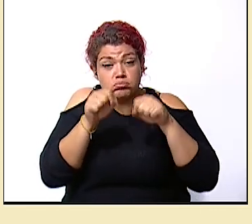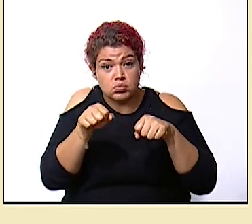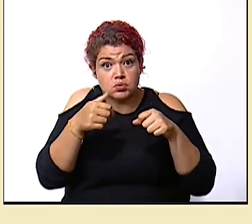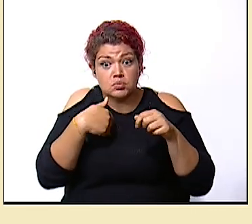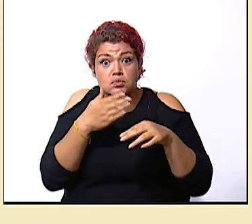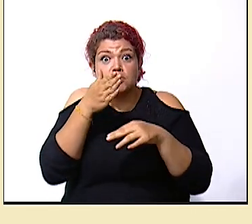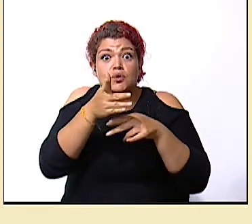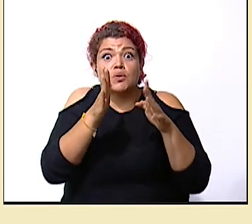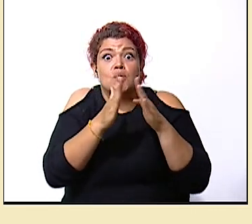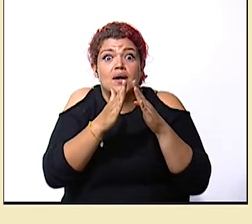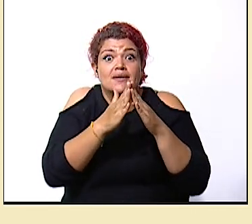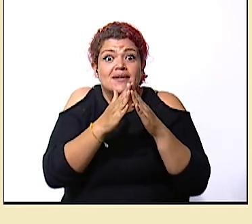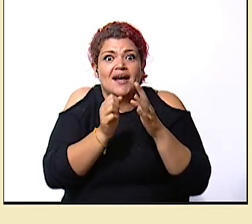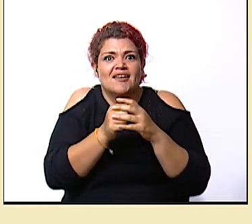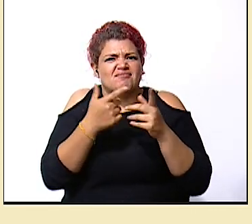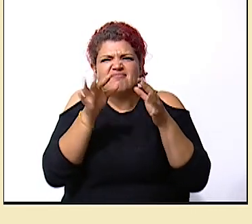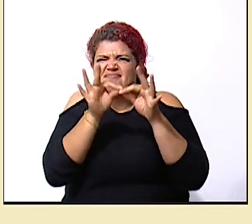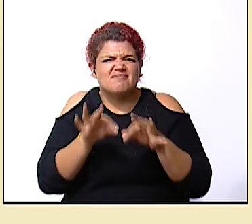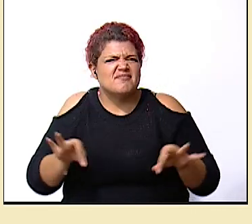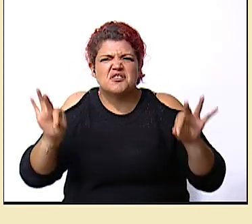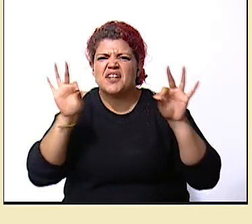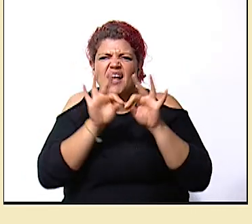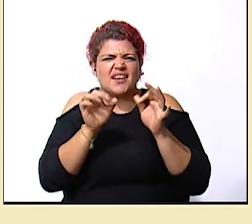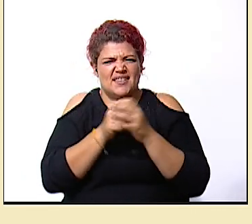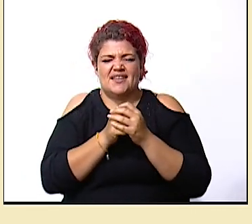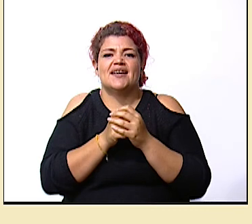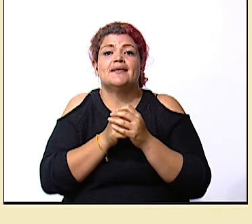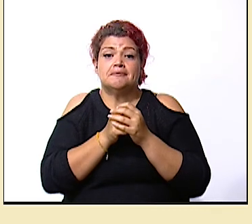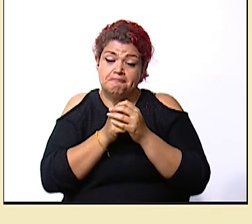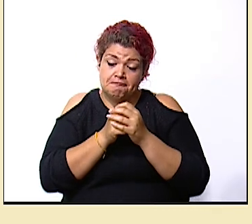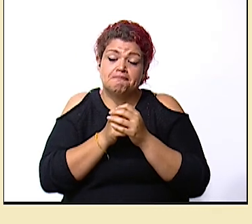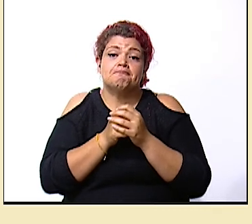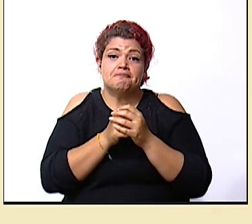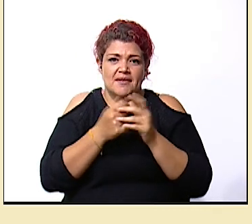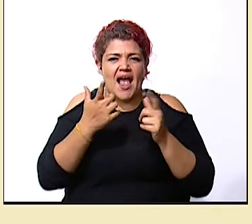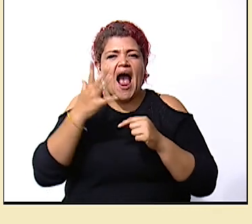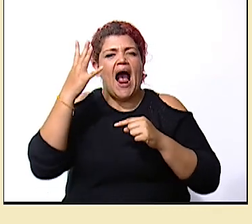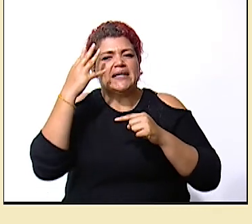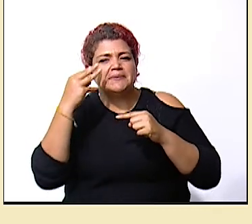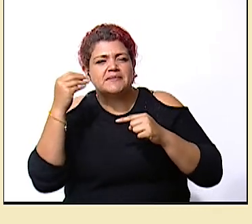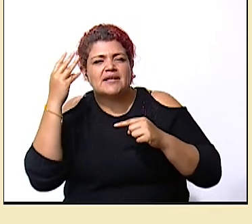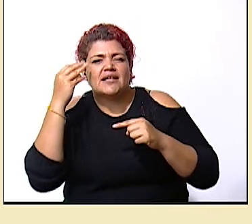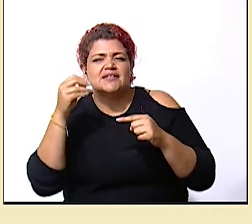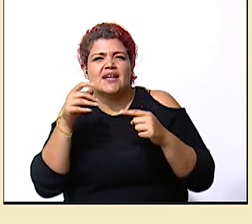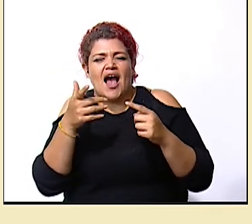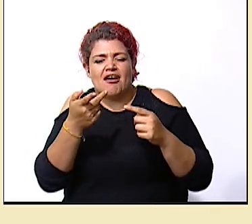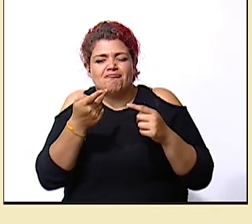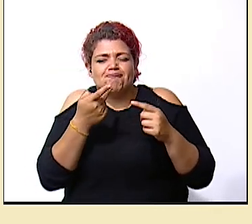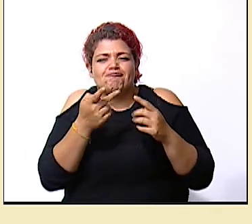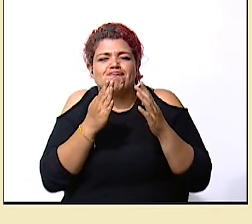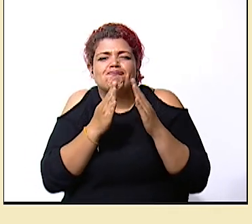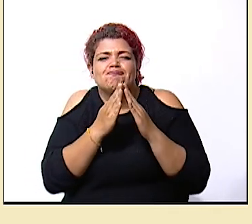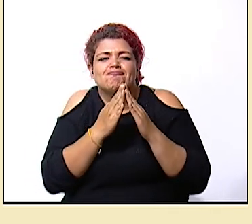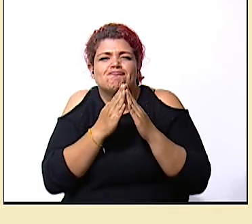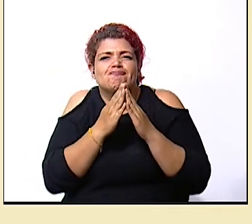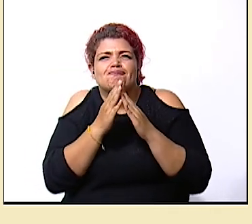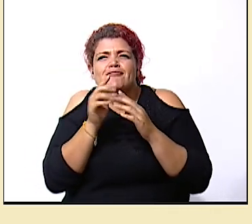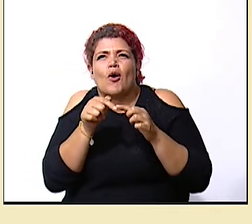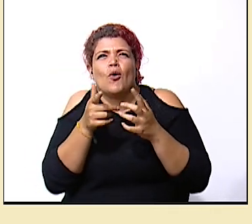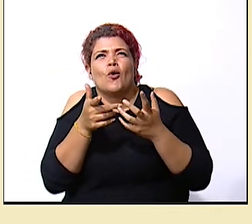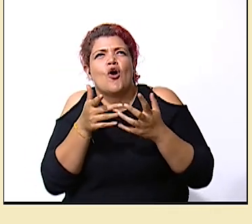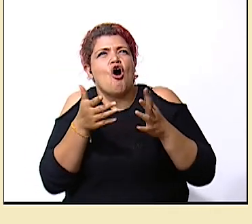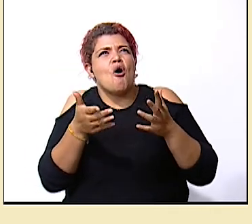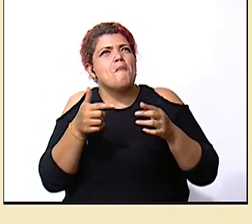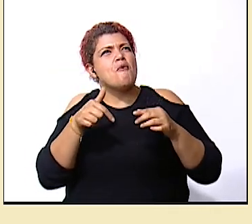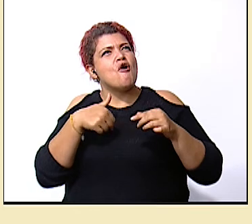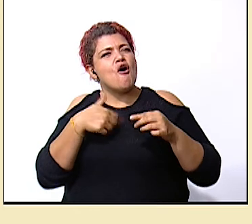hogares es de suma importancia además la experiencia de vivir con ustedes el día de hoy el